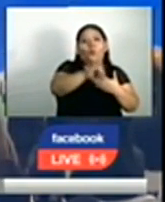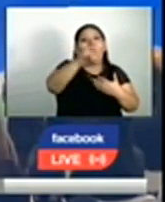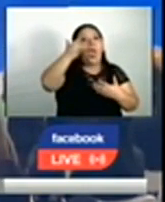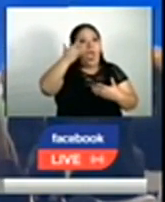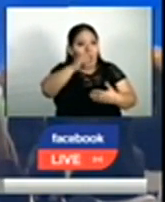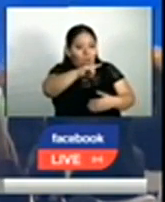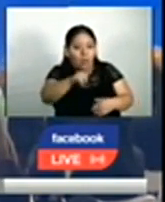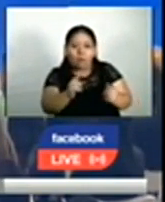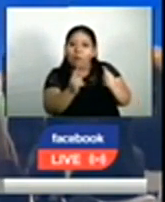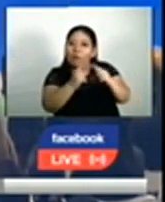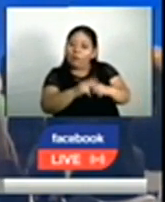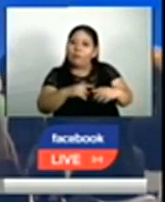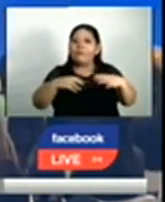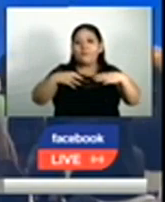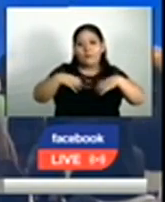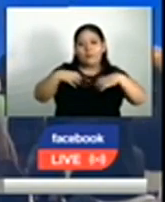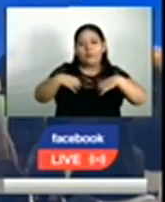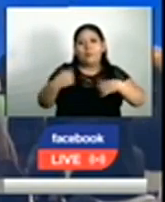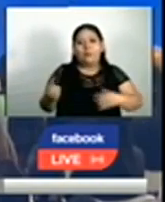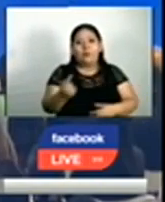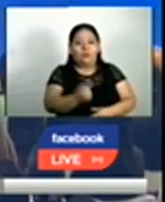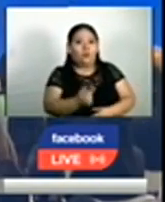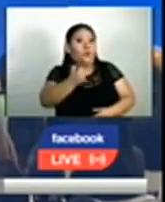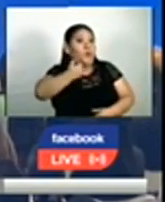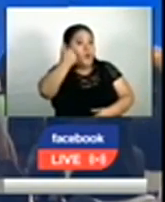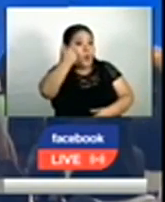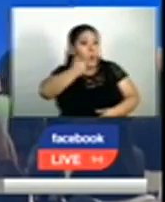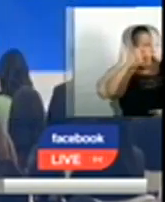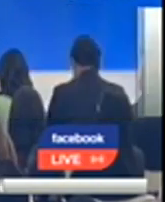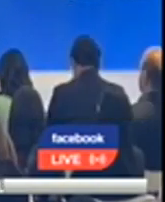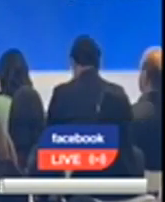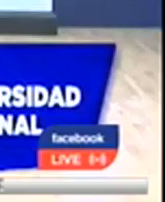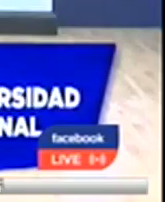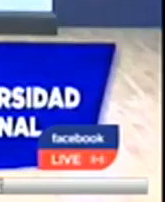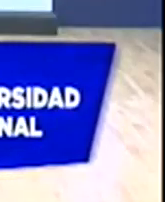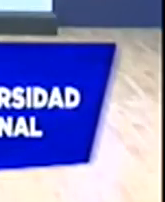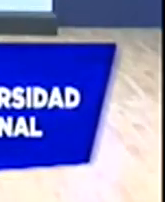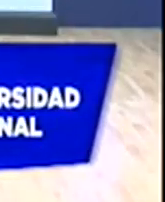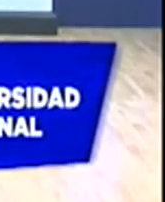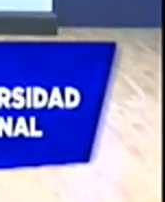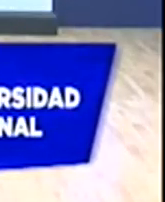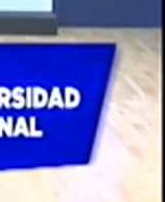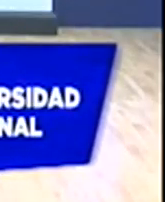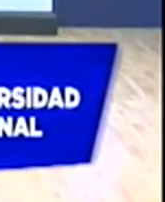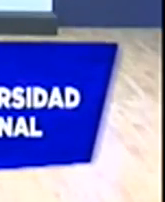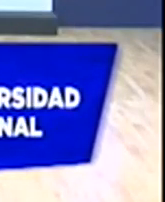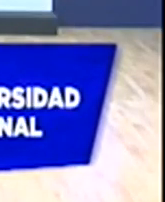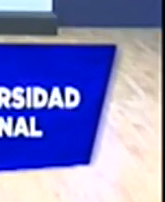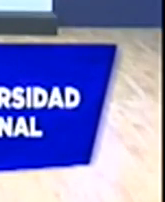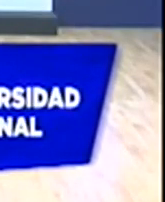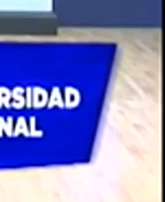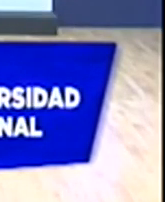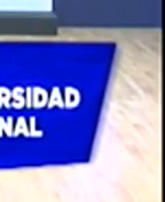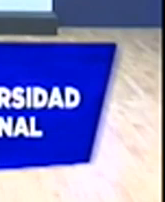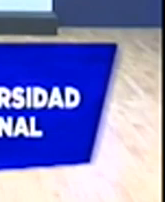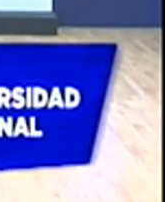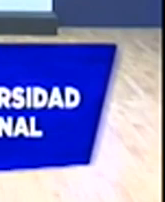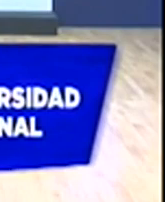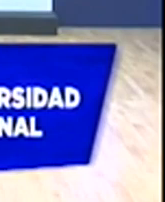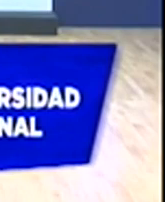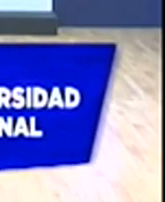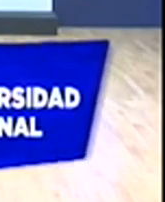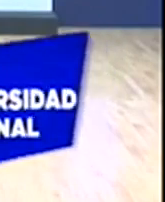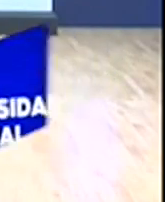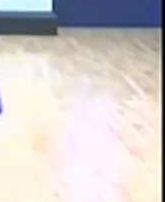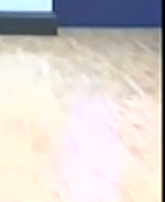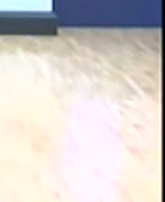vida de los salvadoreños. Tenemos a jóvenes que hoy son vivos. Escuela de Comunicación Mónica Herrera no es una